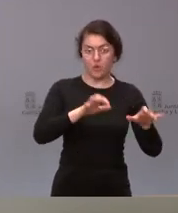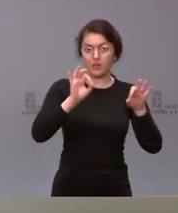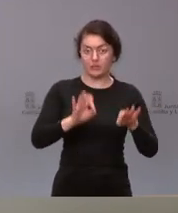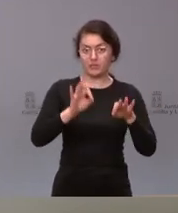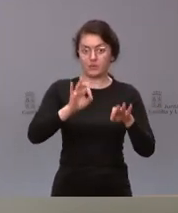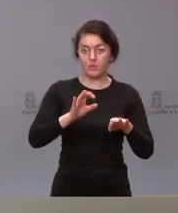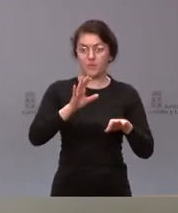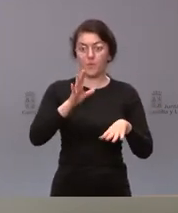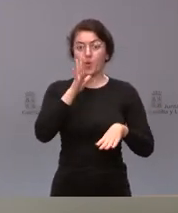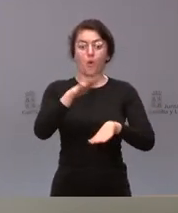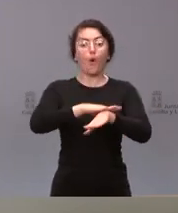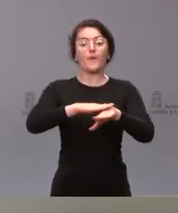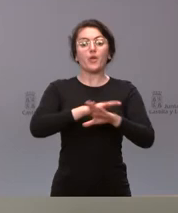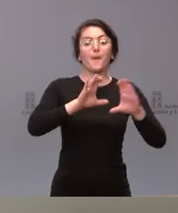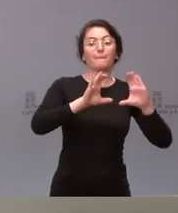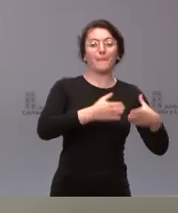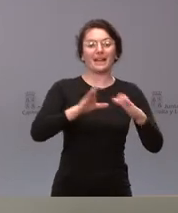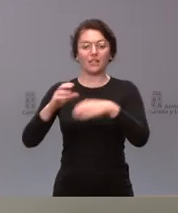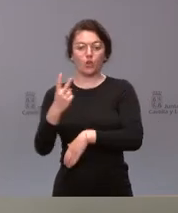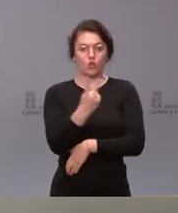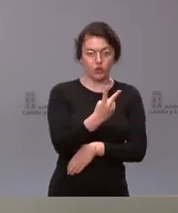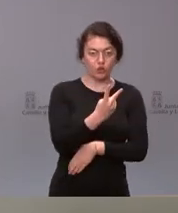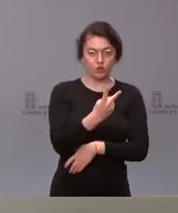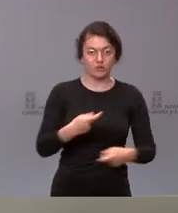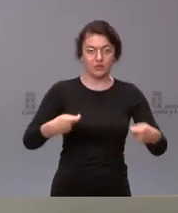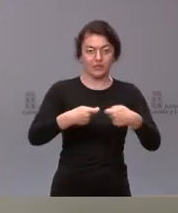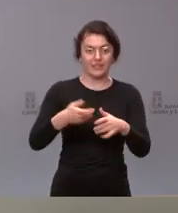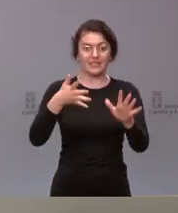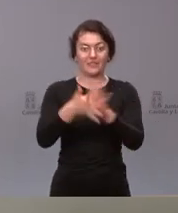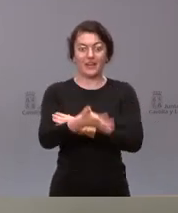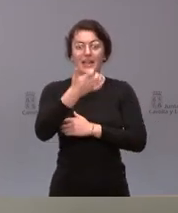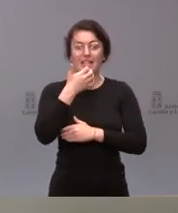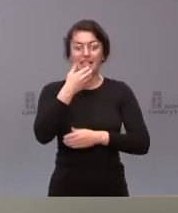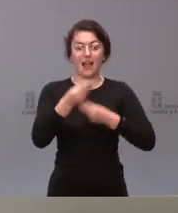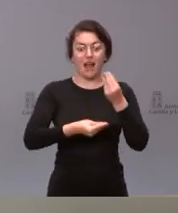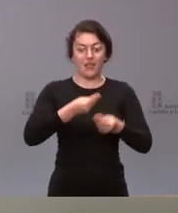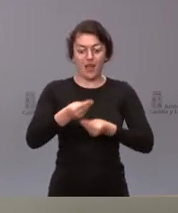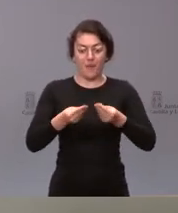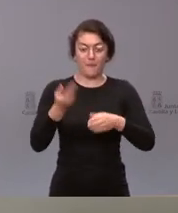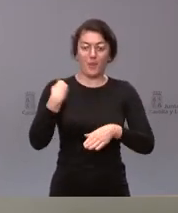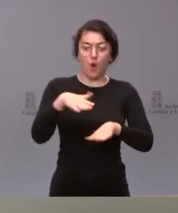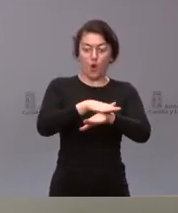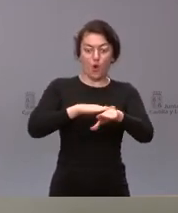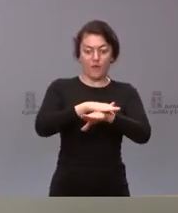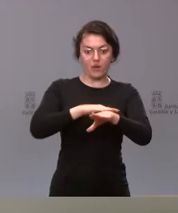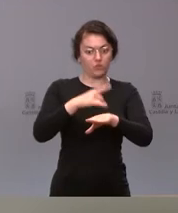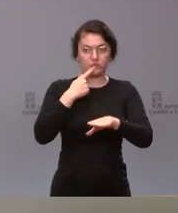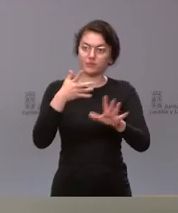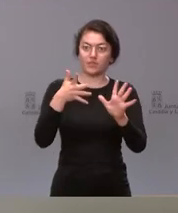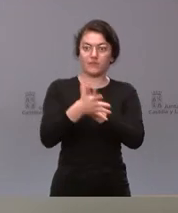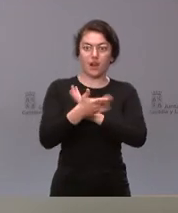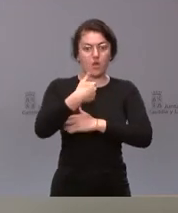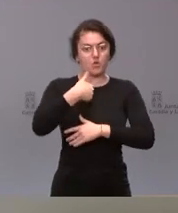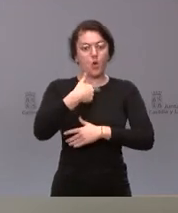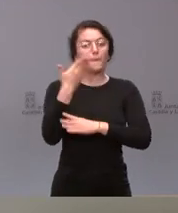dos partidos y por tanto en la medida que sea una actuación de gobierno nos compromete a todo el gobierno yo como portavoz del gobierno estoy encantado de explicarles a ustedes